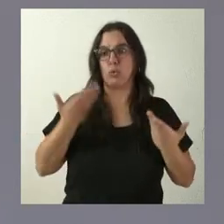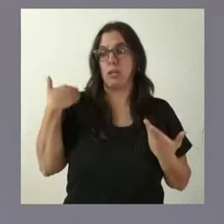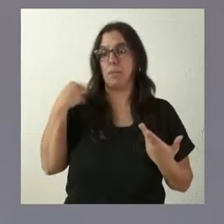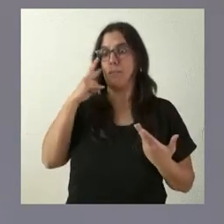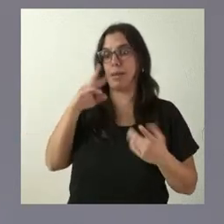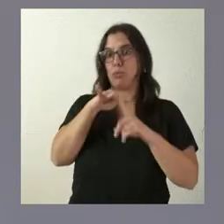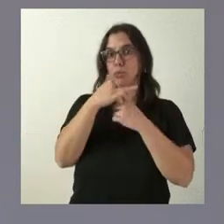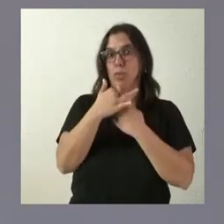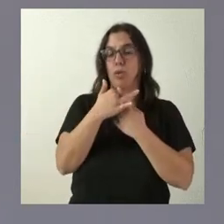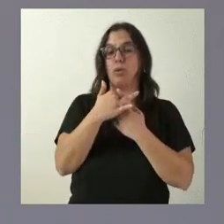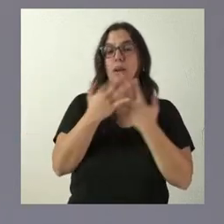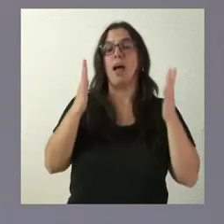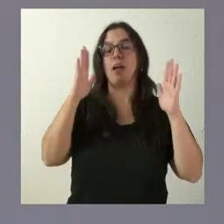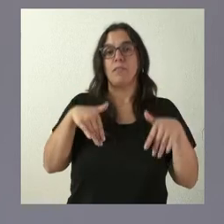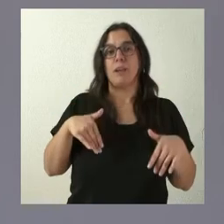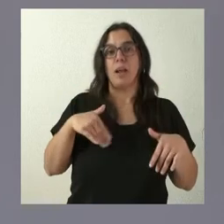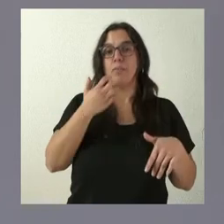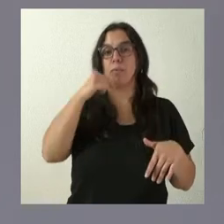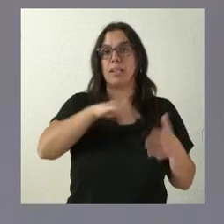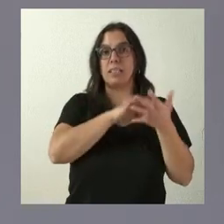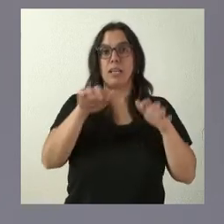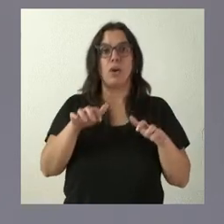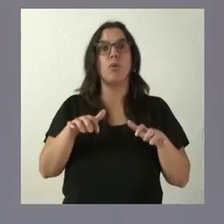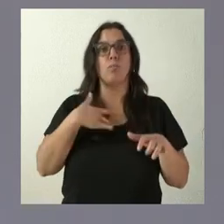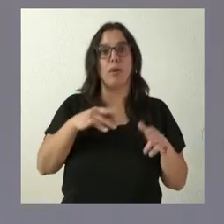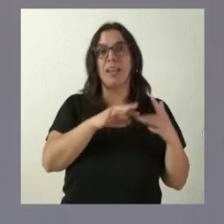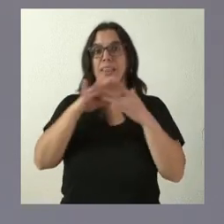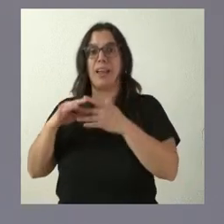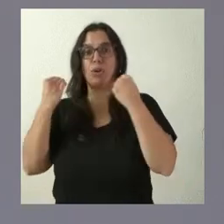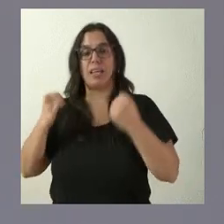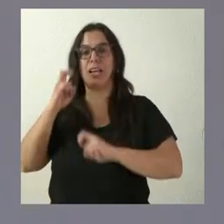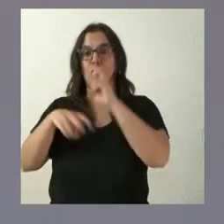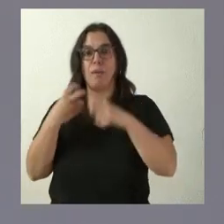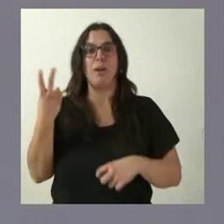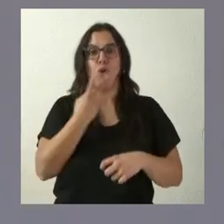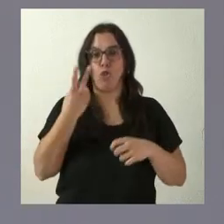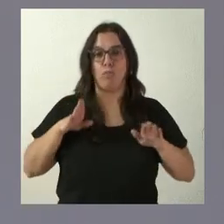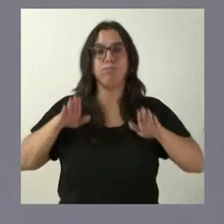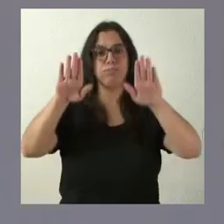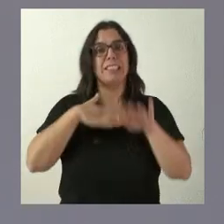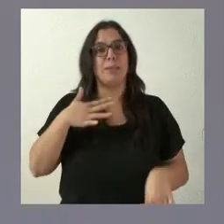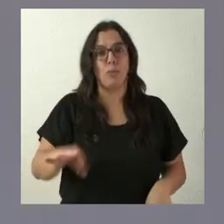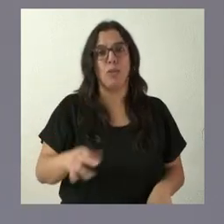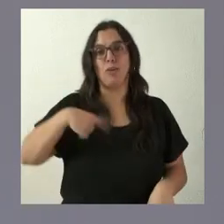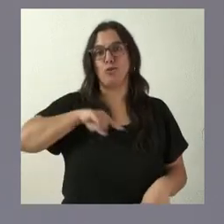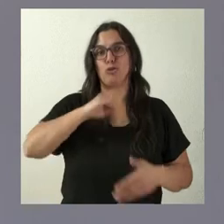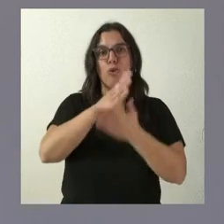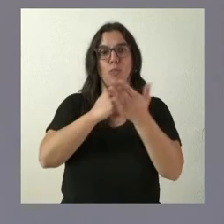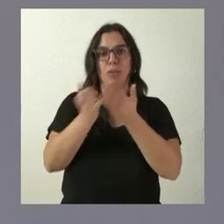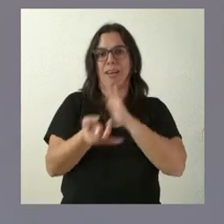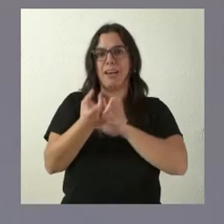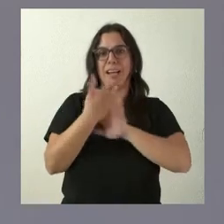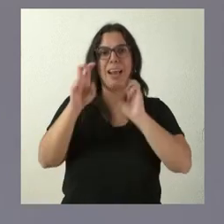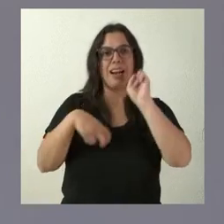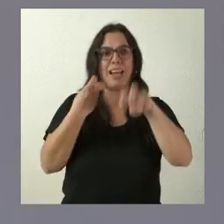nosotros. Esto es plenamente compatible en el caso de Castilla y León con solidaridad con materia de energías renovables. Somos la comunidad autónoma de España con más producción de energías